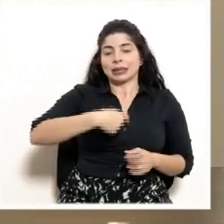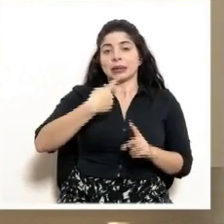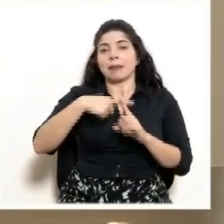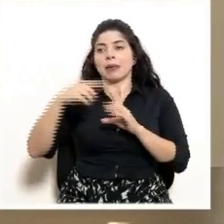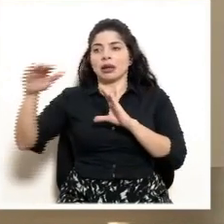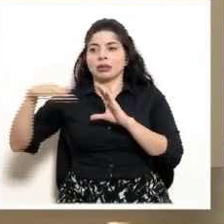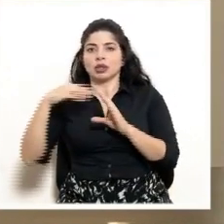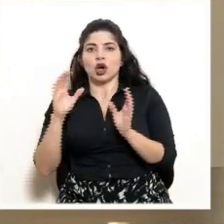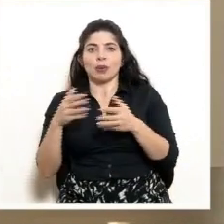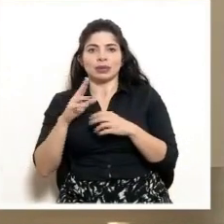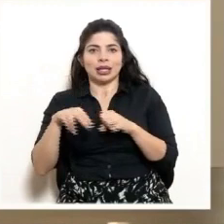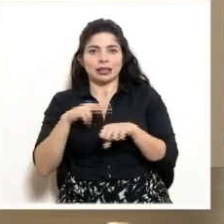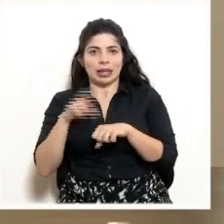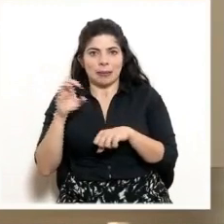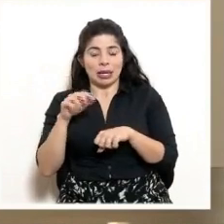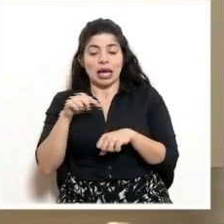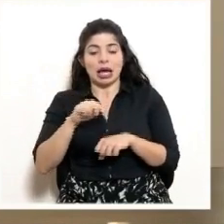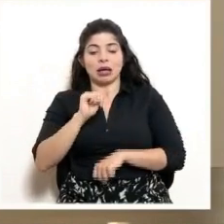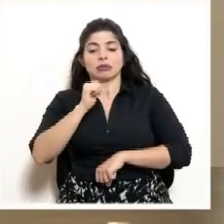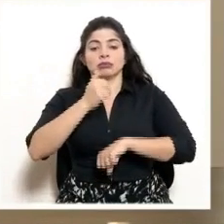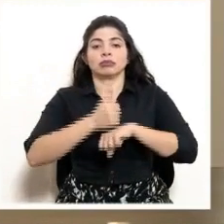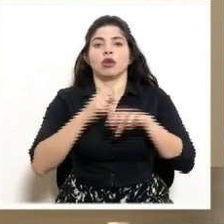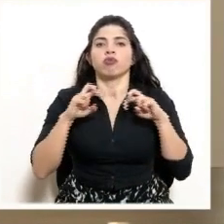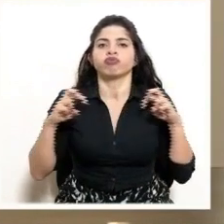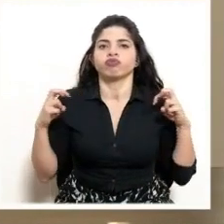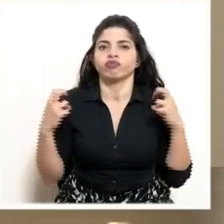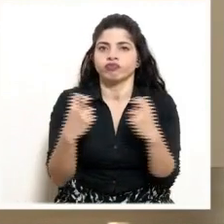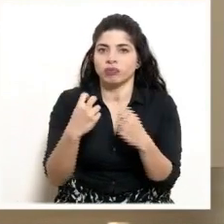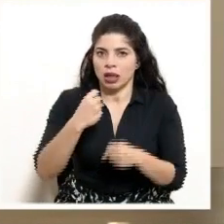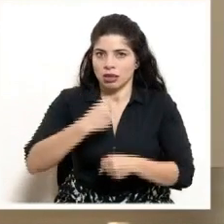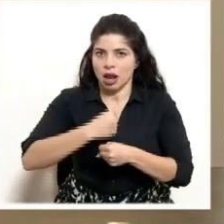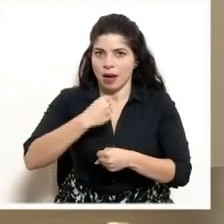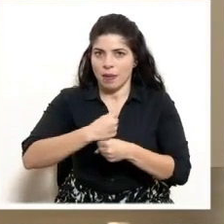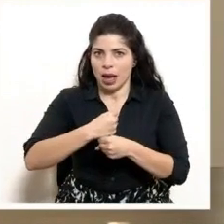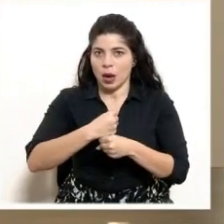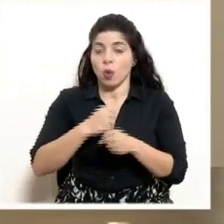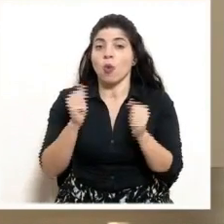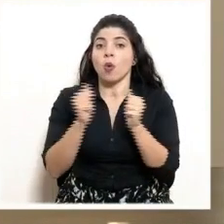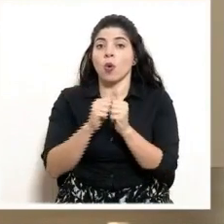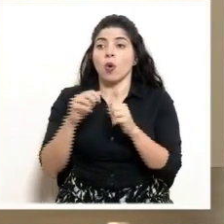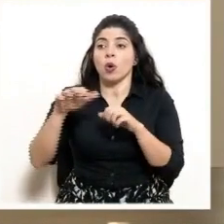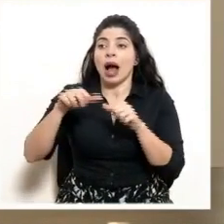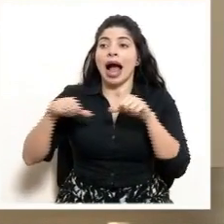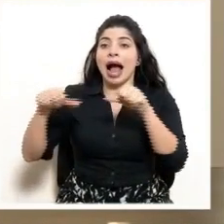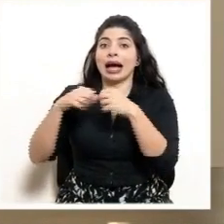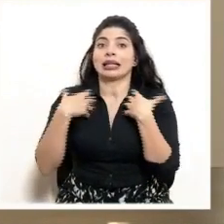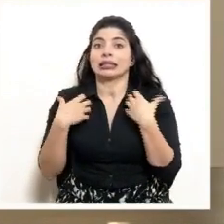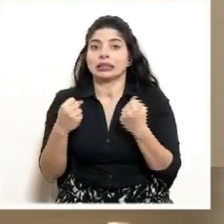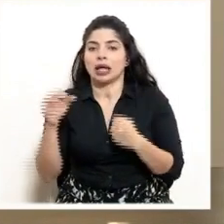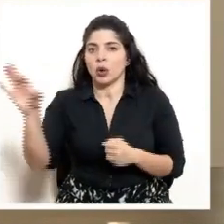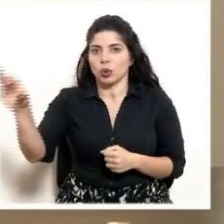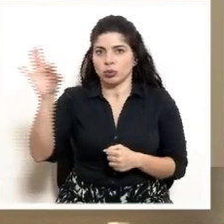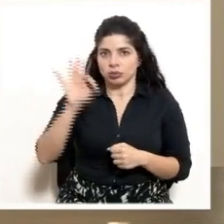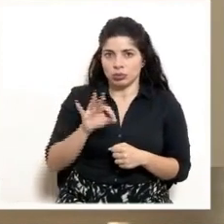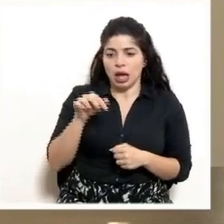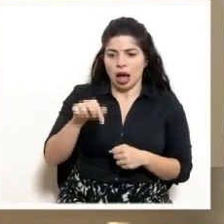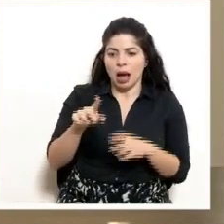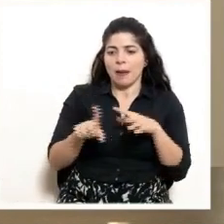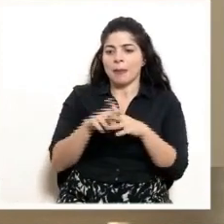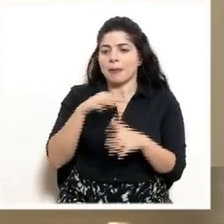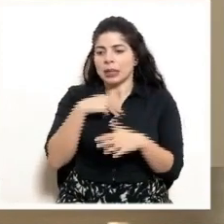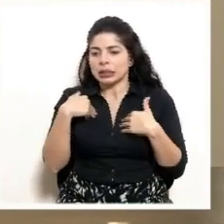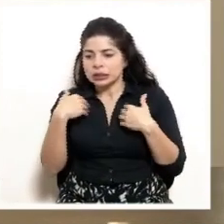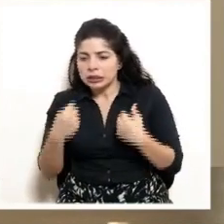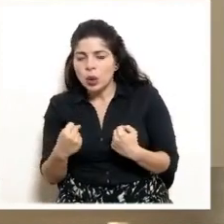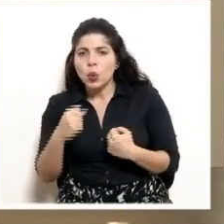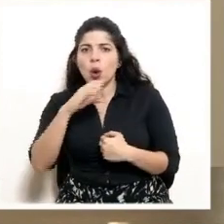Emergencias, se estableció una mesa de trabajo, principalmente con el sector salud. Teníamos representantes del Ministerio de Salud,